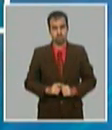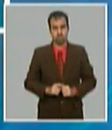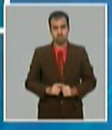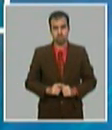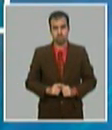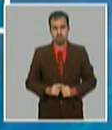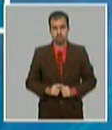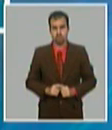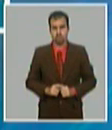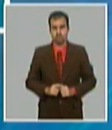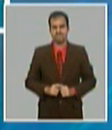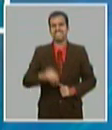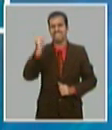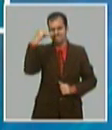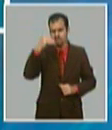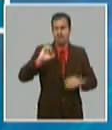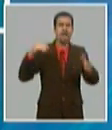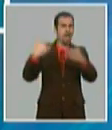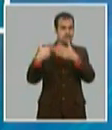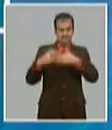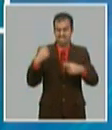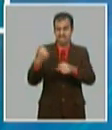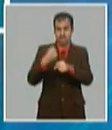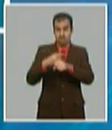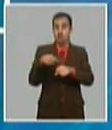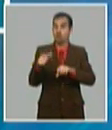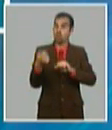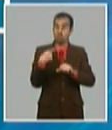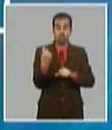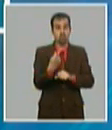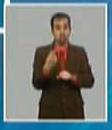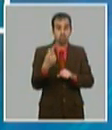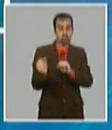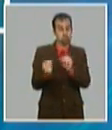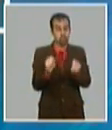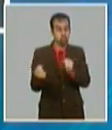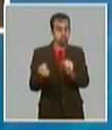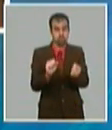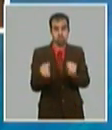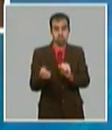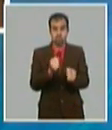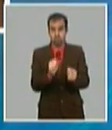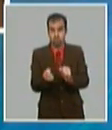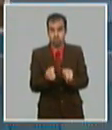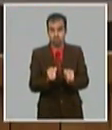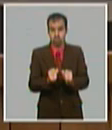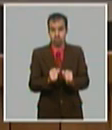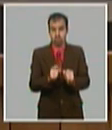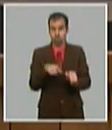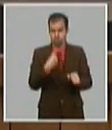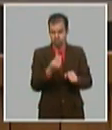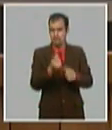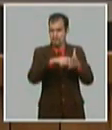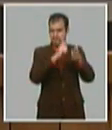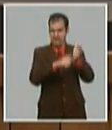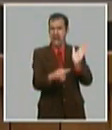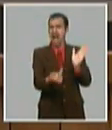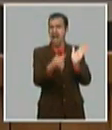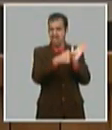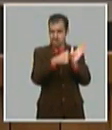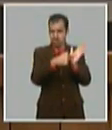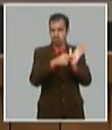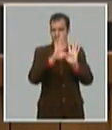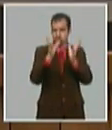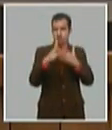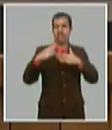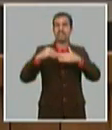que con bastante esfuerzo hay que mantener y disponemos en el plan de los recursos en divisa para respaldar